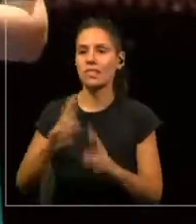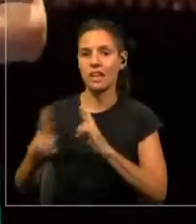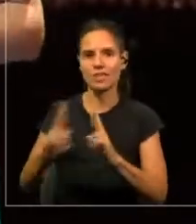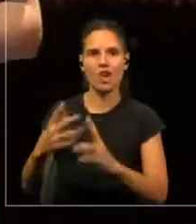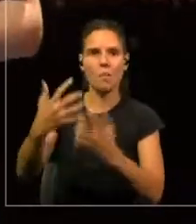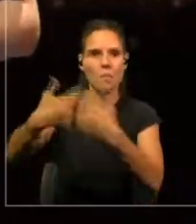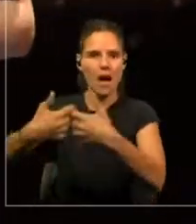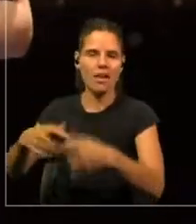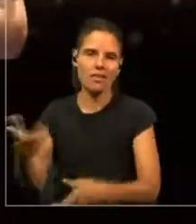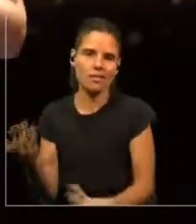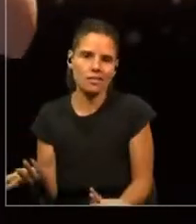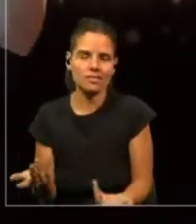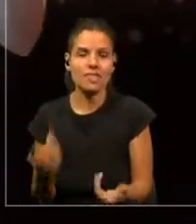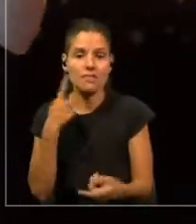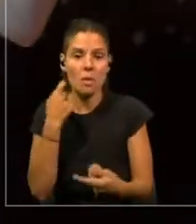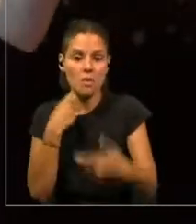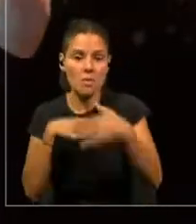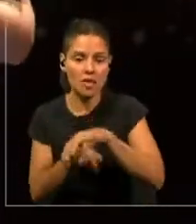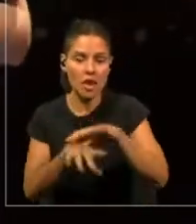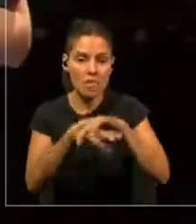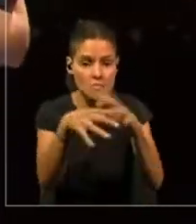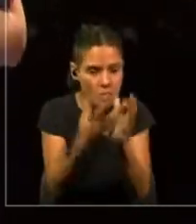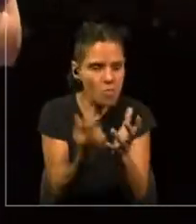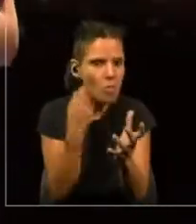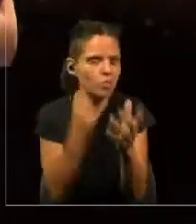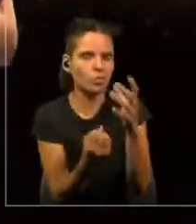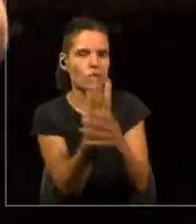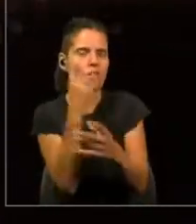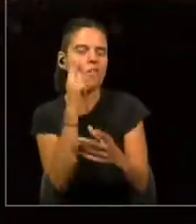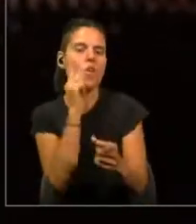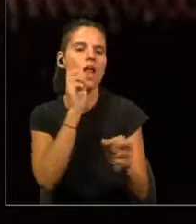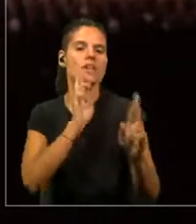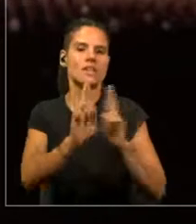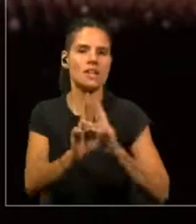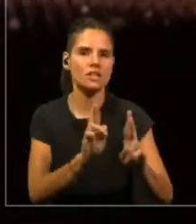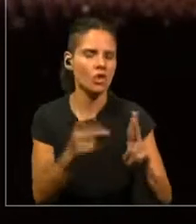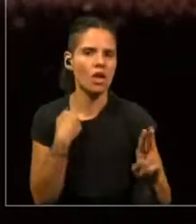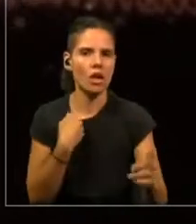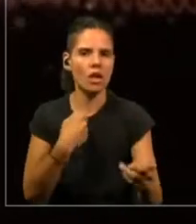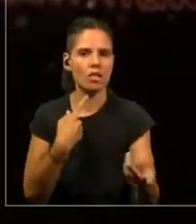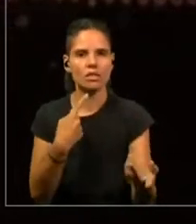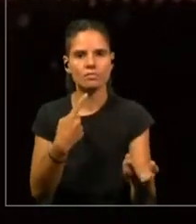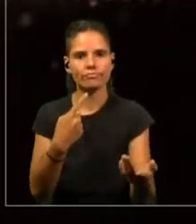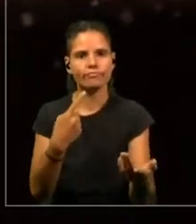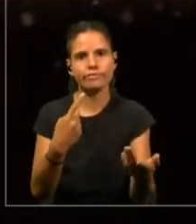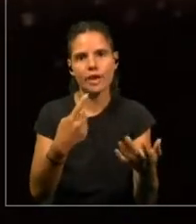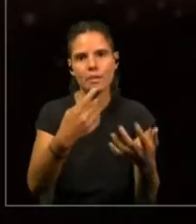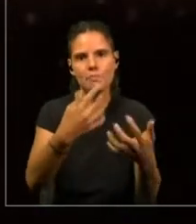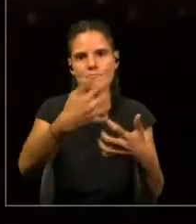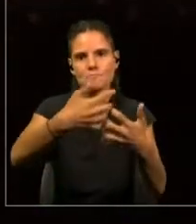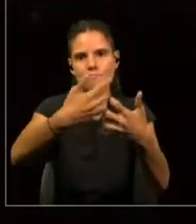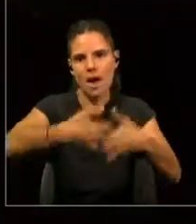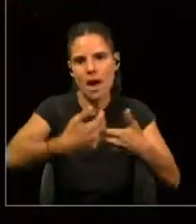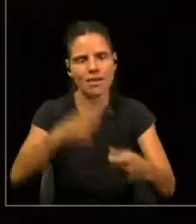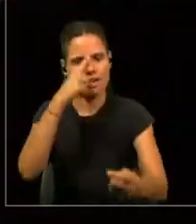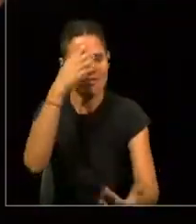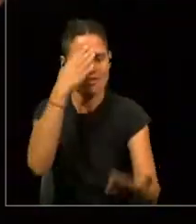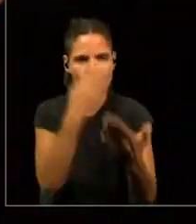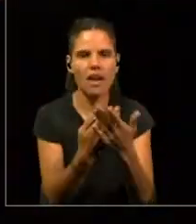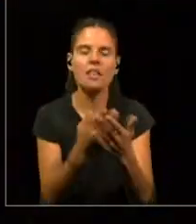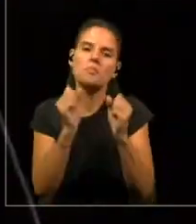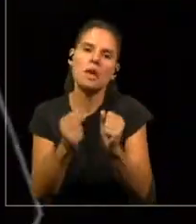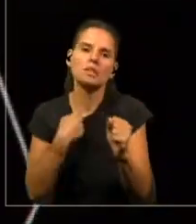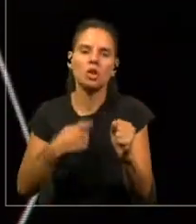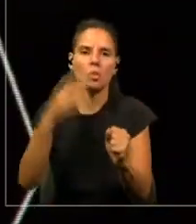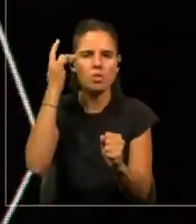a ingresar a un mundo donde muchas de las interacciones, son interacciones directas con máquinas, a lo mejor con inteligencias